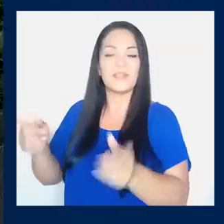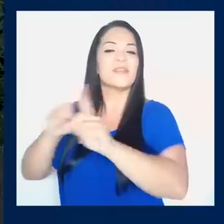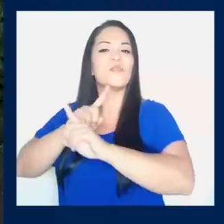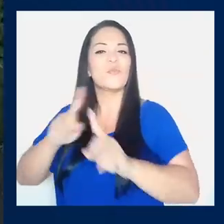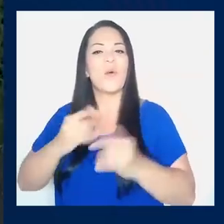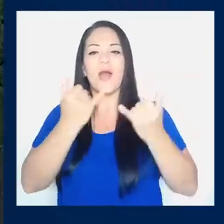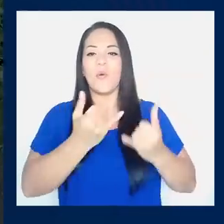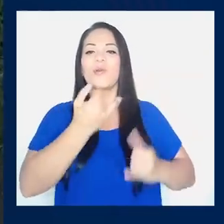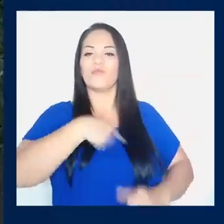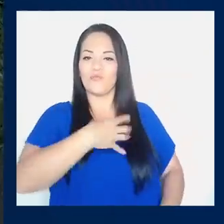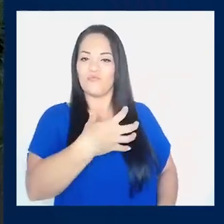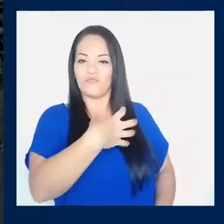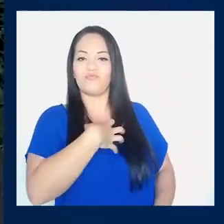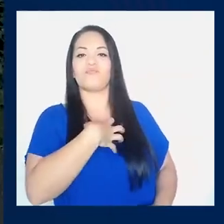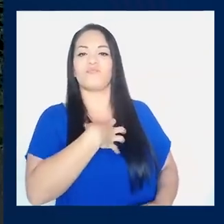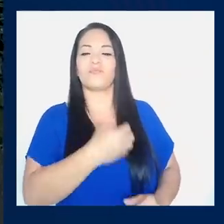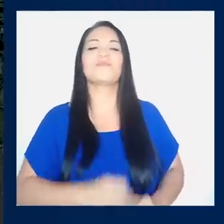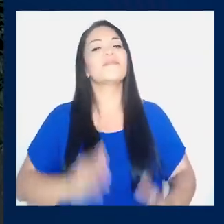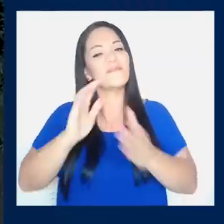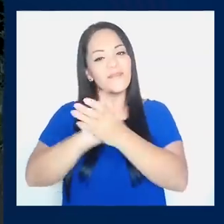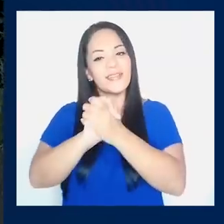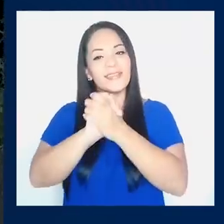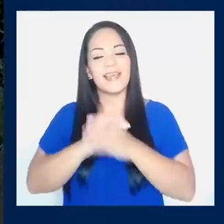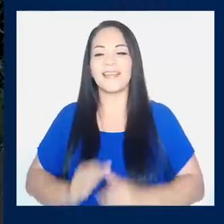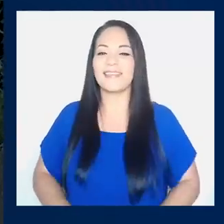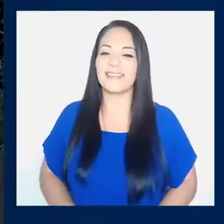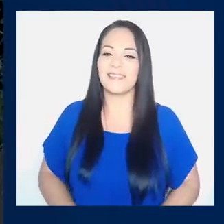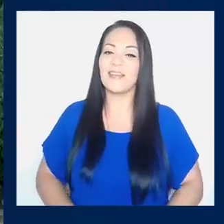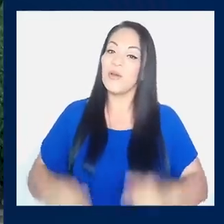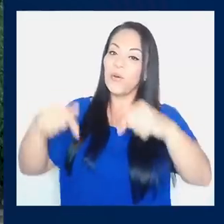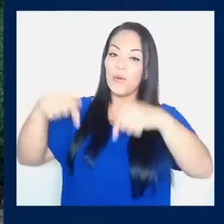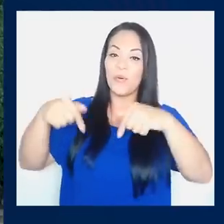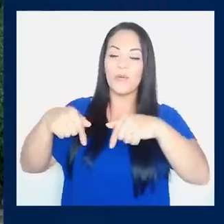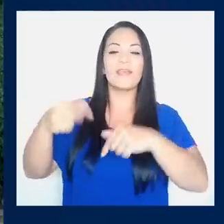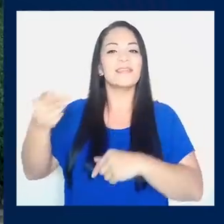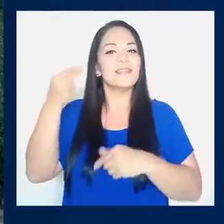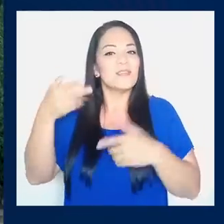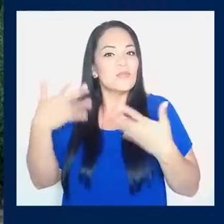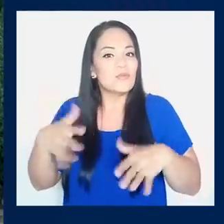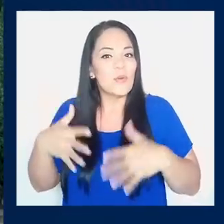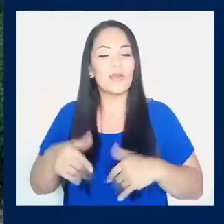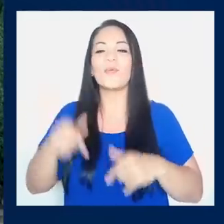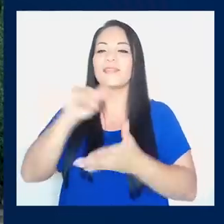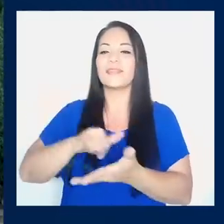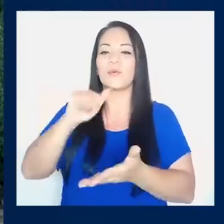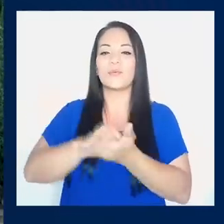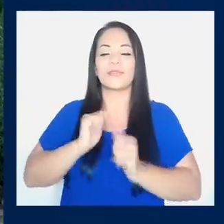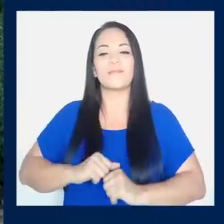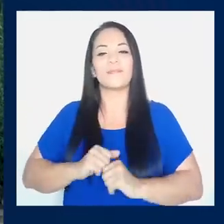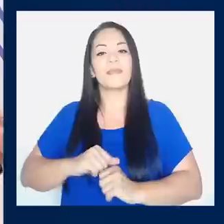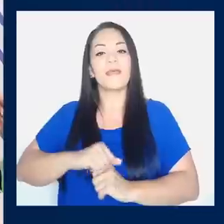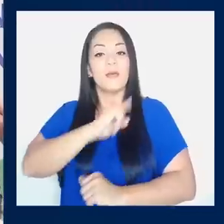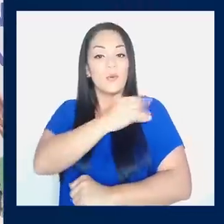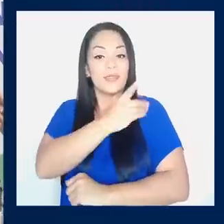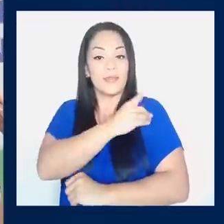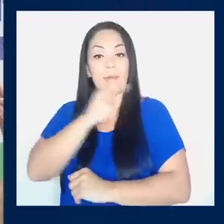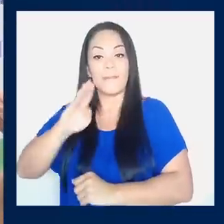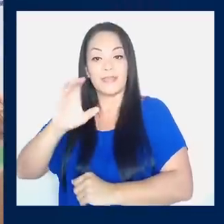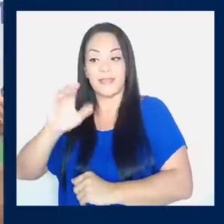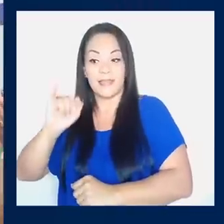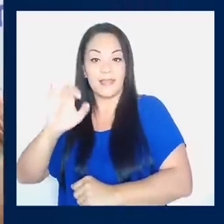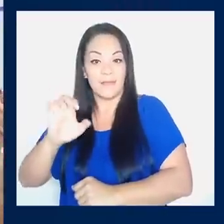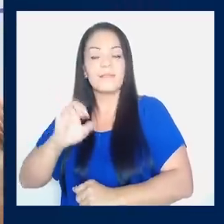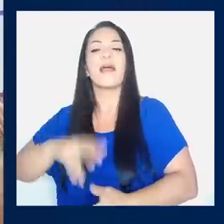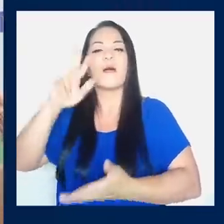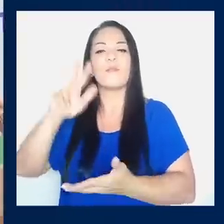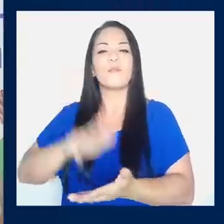somos dueños de nuestro futuro. Felicidades. El día de hoy fue histórico. Aquí en San José, el directorio del BESI aprobó